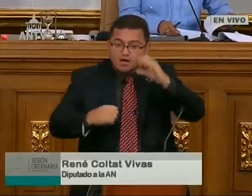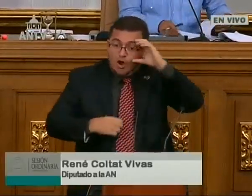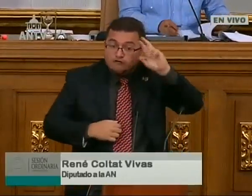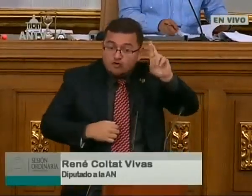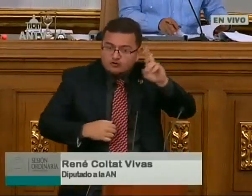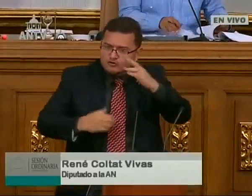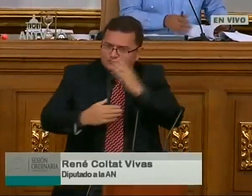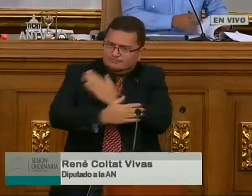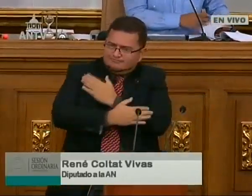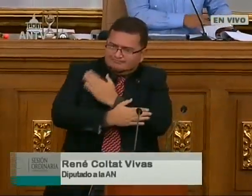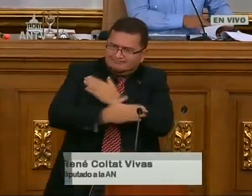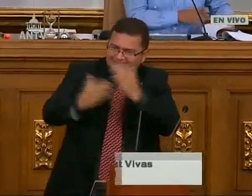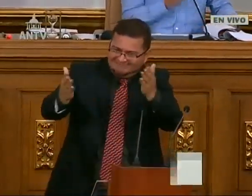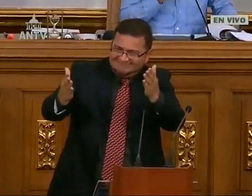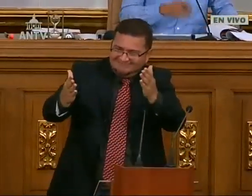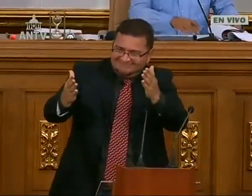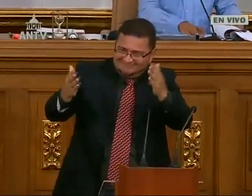trabajo.